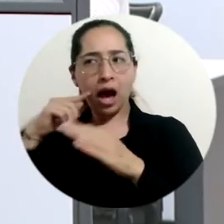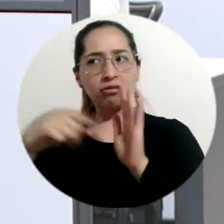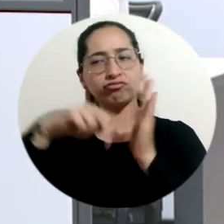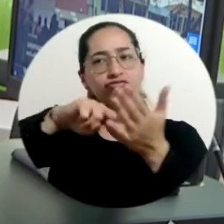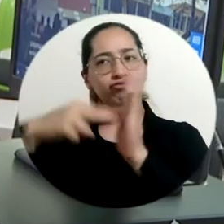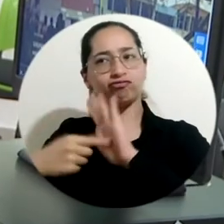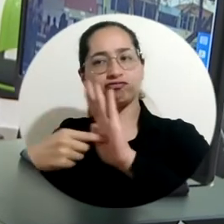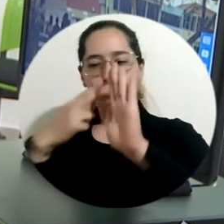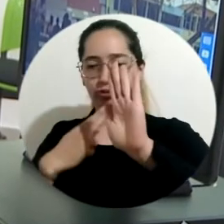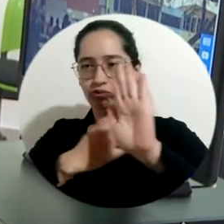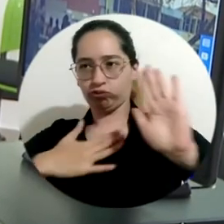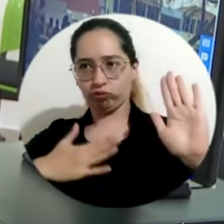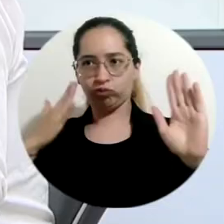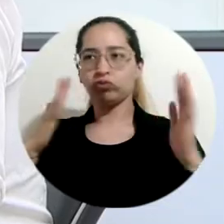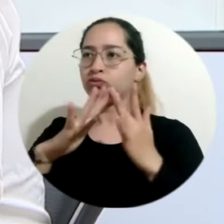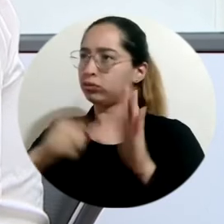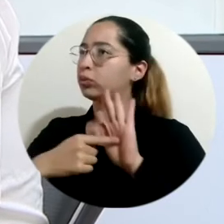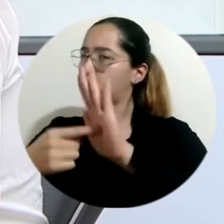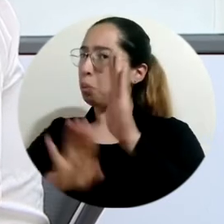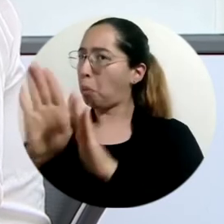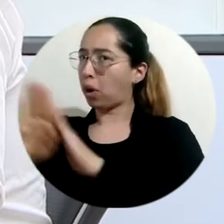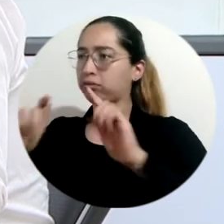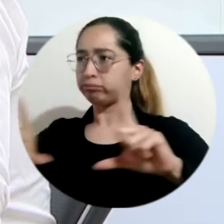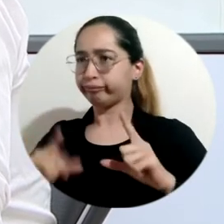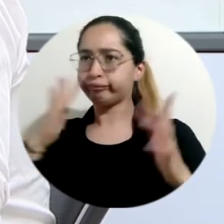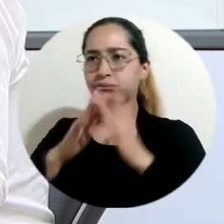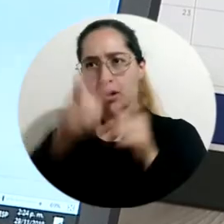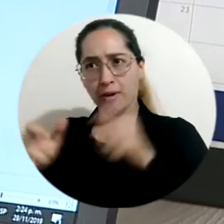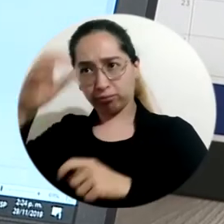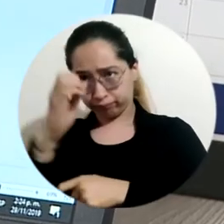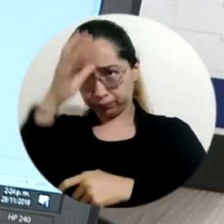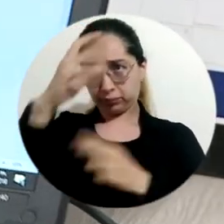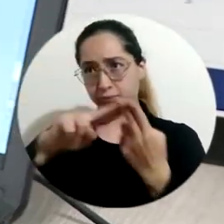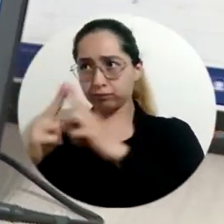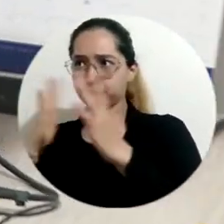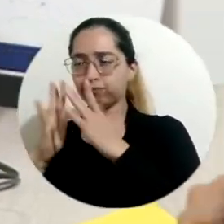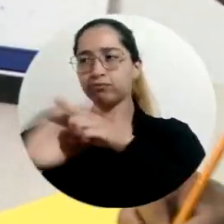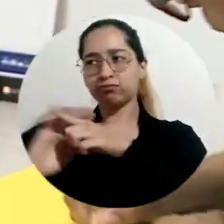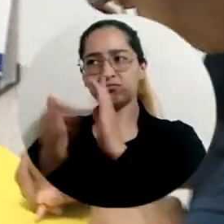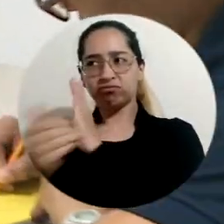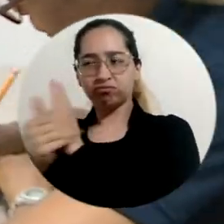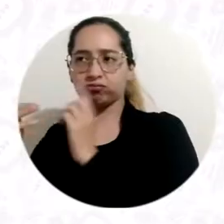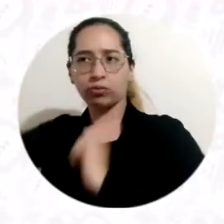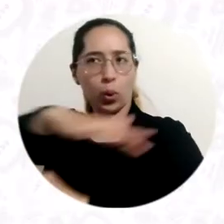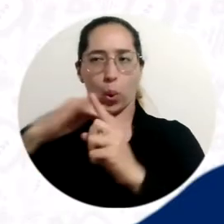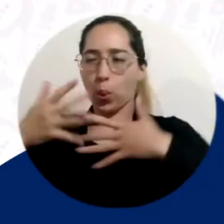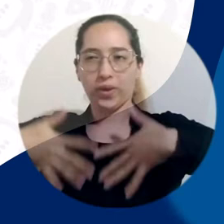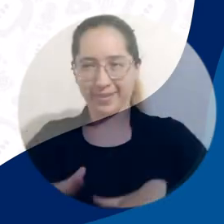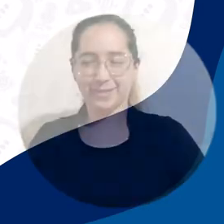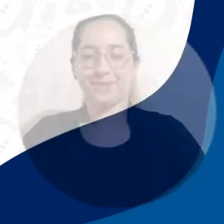alto nivel, competentes con las necesidades del territorio y con habilidades para liderar procesos en distintos ámbitos.